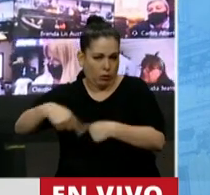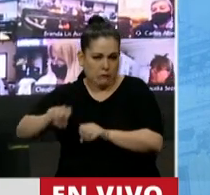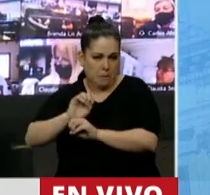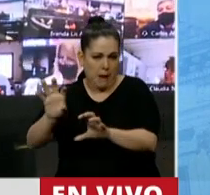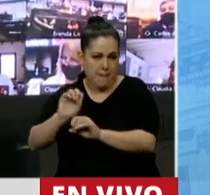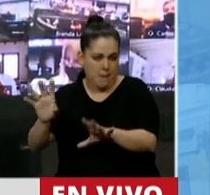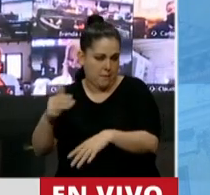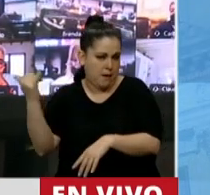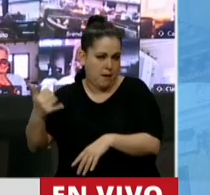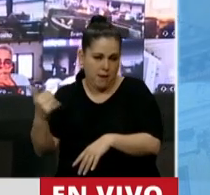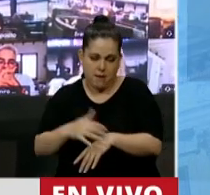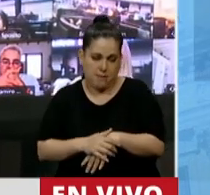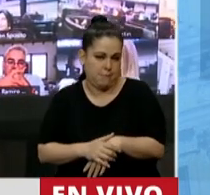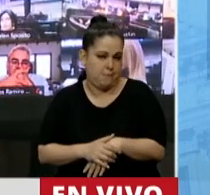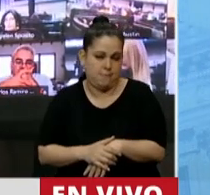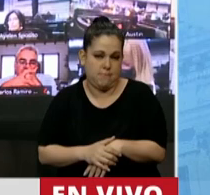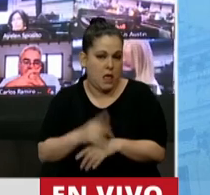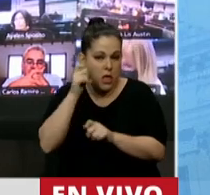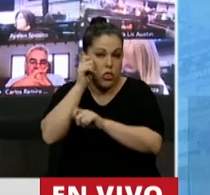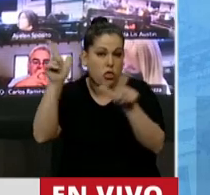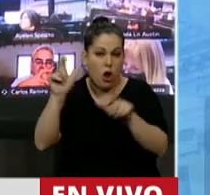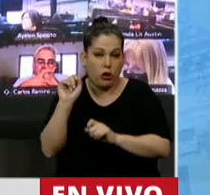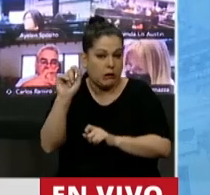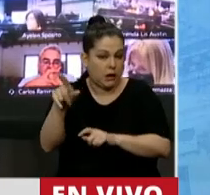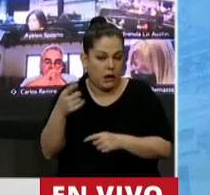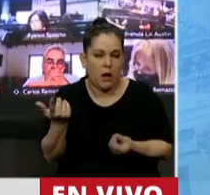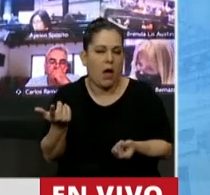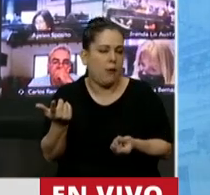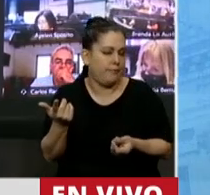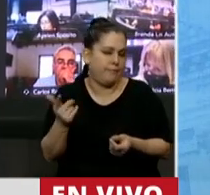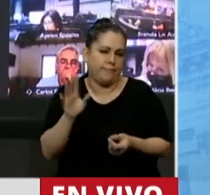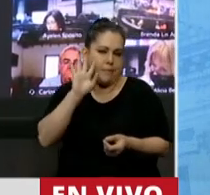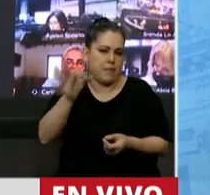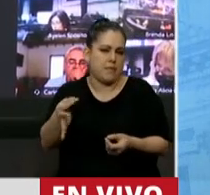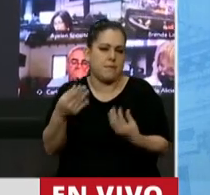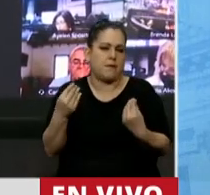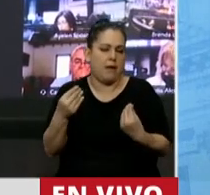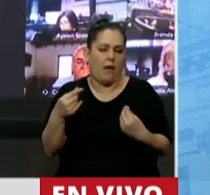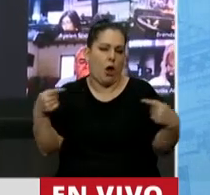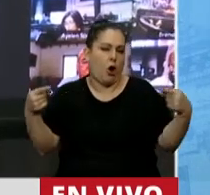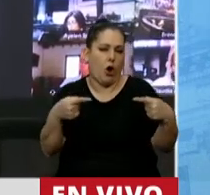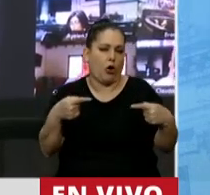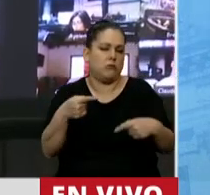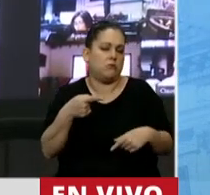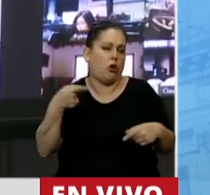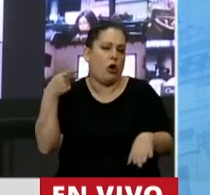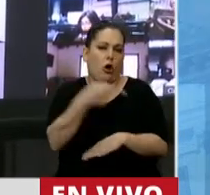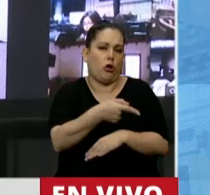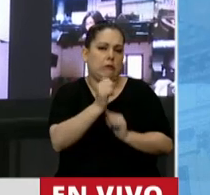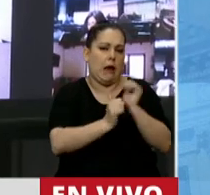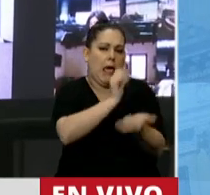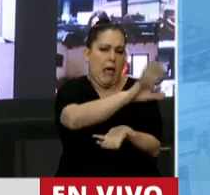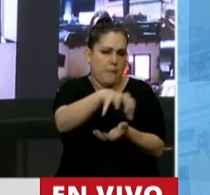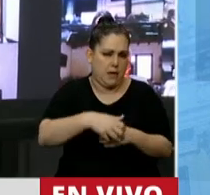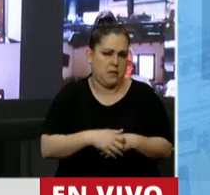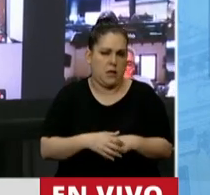cuestiones cargadas de un absurdo ideologismo con un sesgo claramente anti-empresas y anti-inversiones.